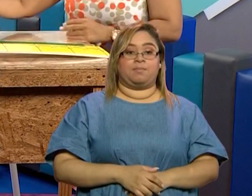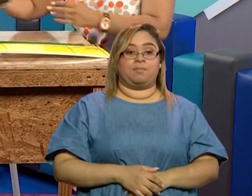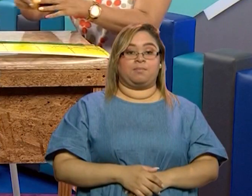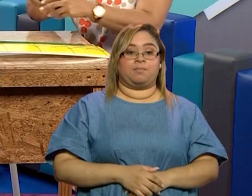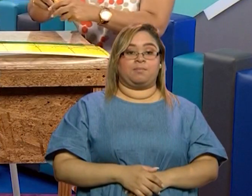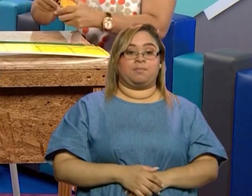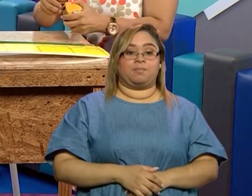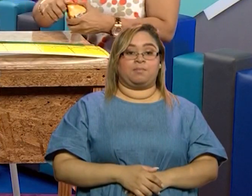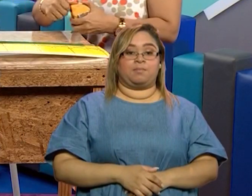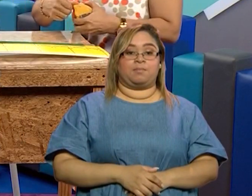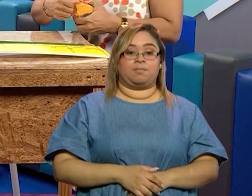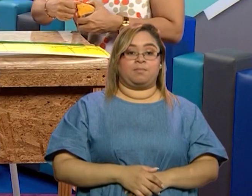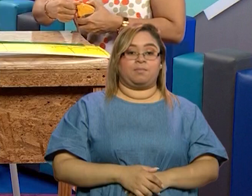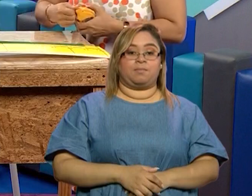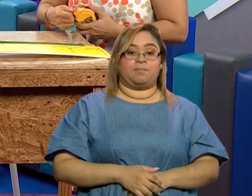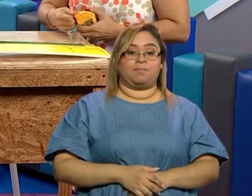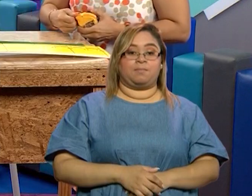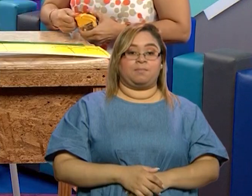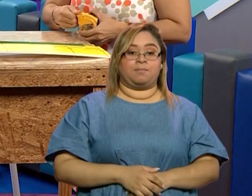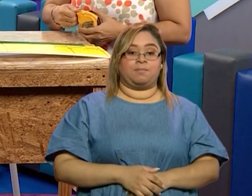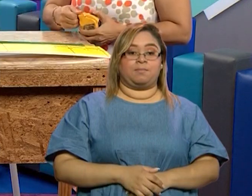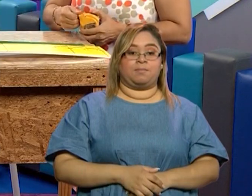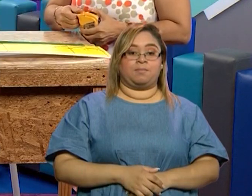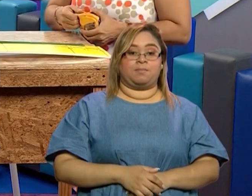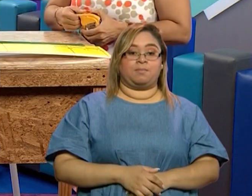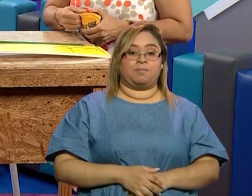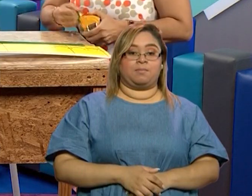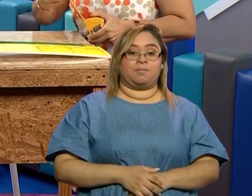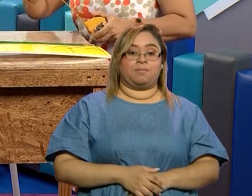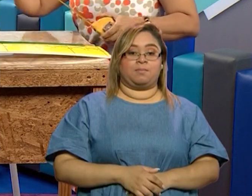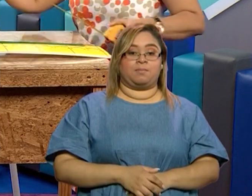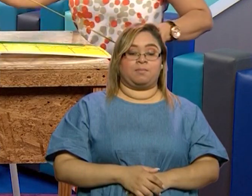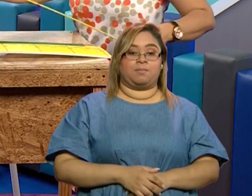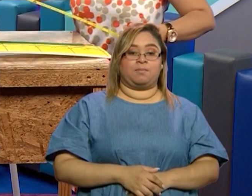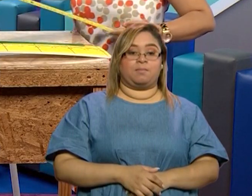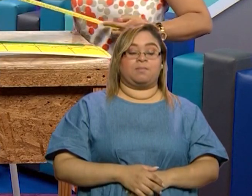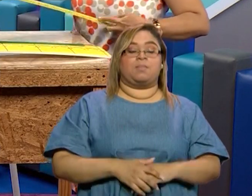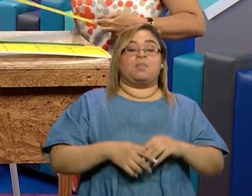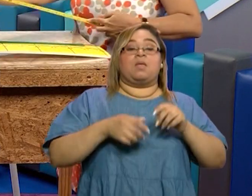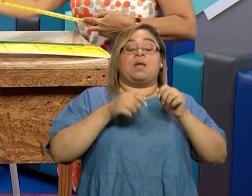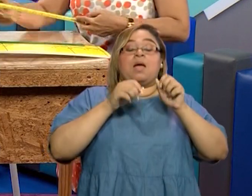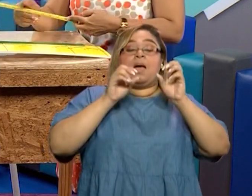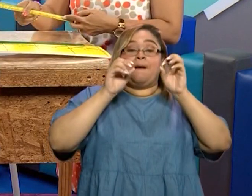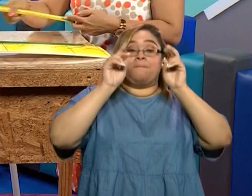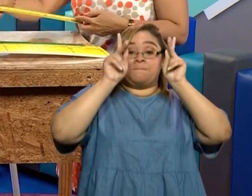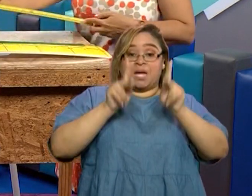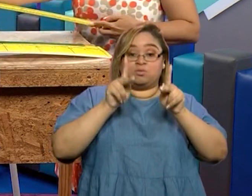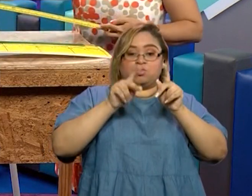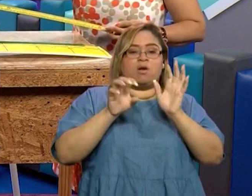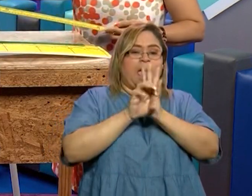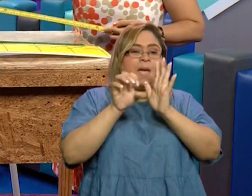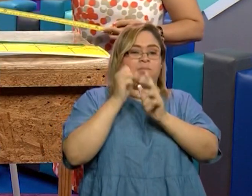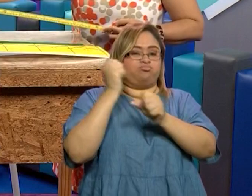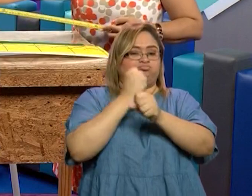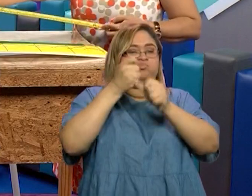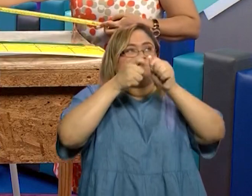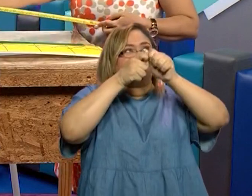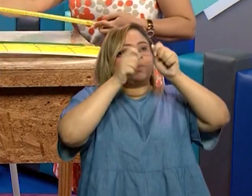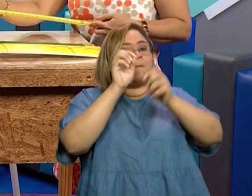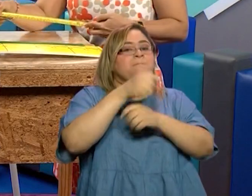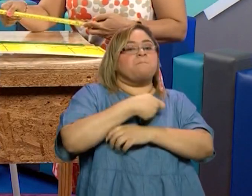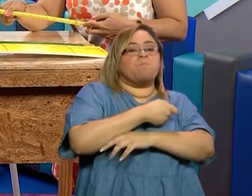métrica, ellos pueden calcular, puede hacer el tamaño de una puerta, el tamaño de una pared, y así